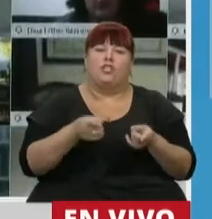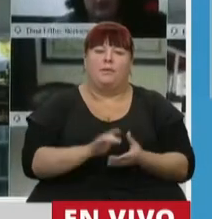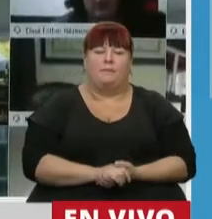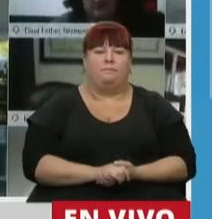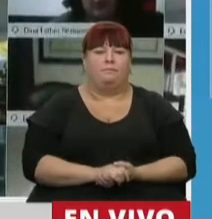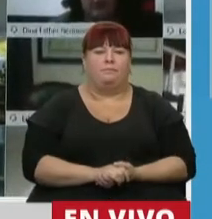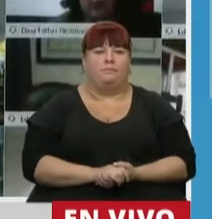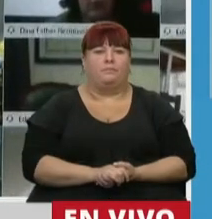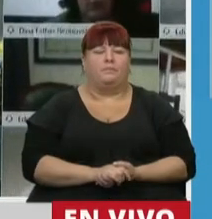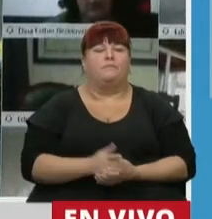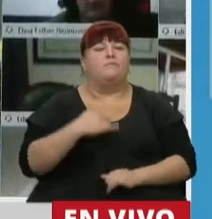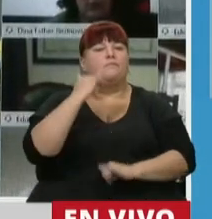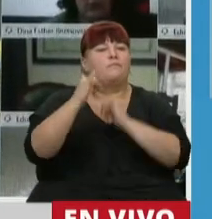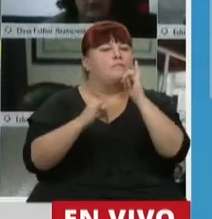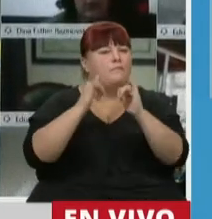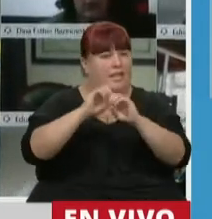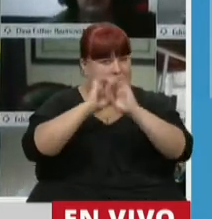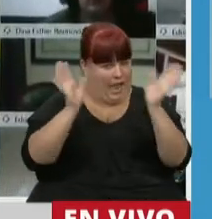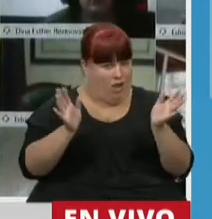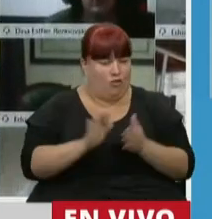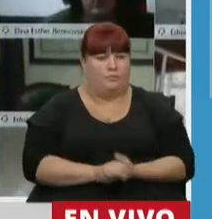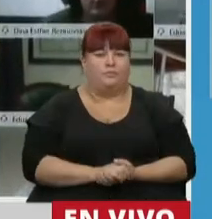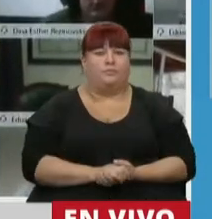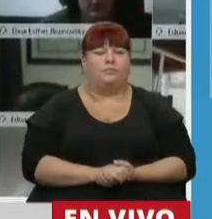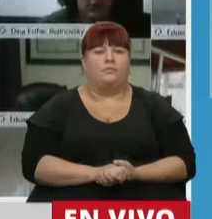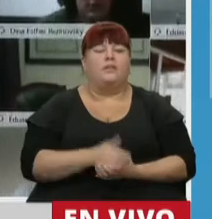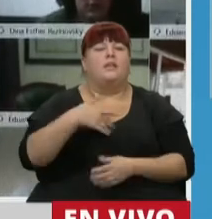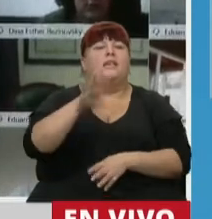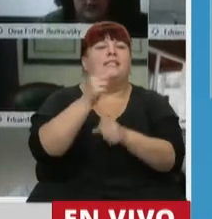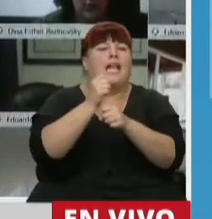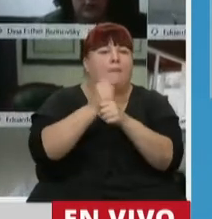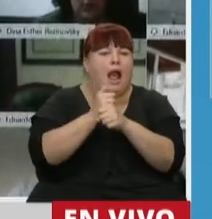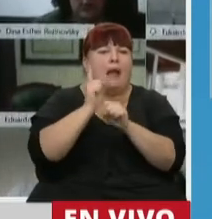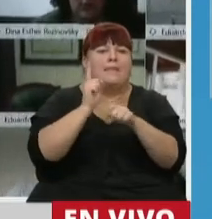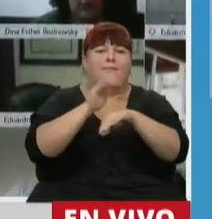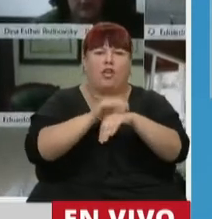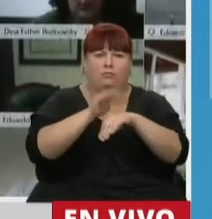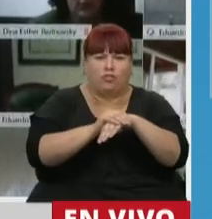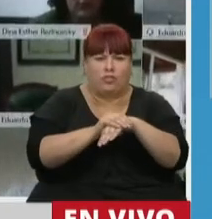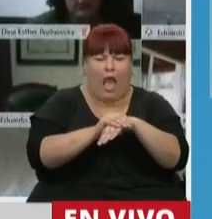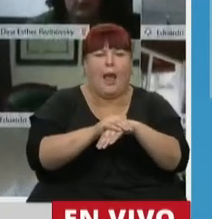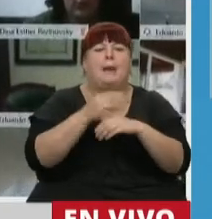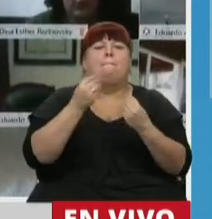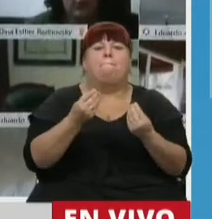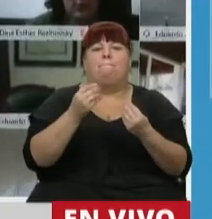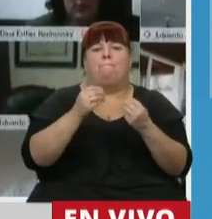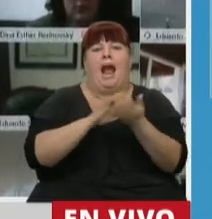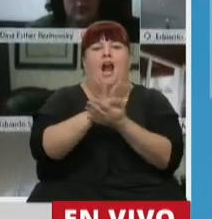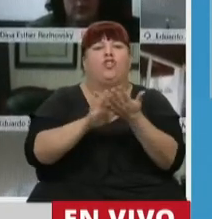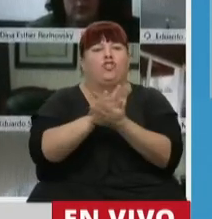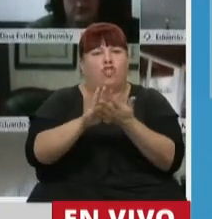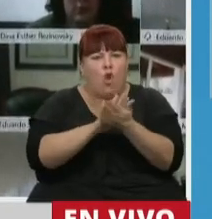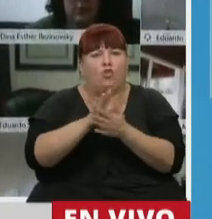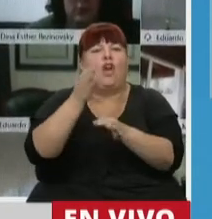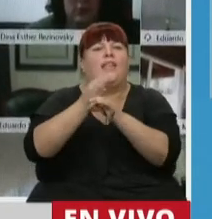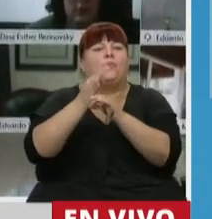expresamente claro que vamos a trabajar con la misma responsabilidad para poder encontrar soluciones